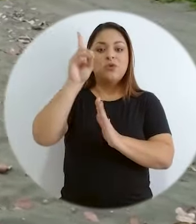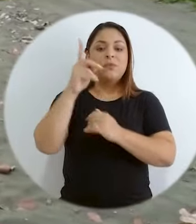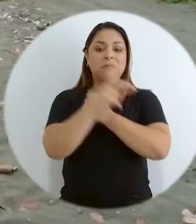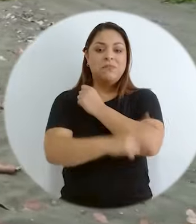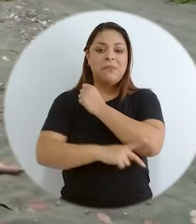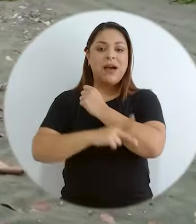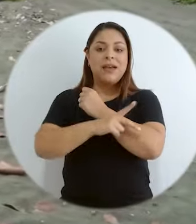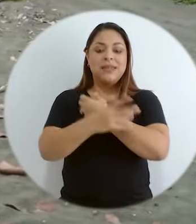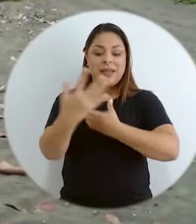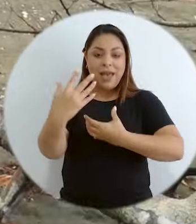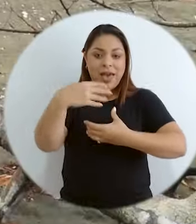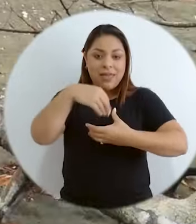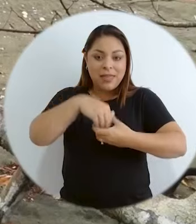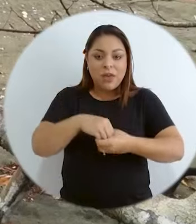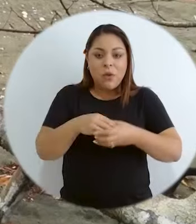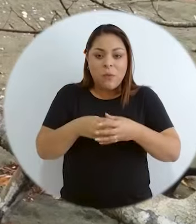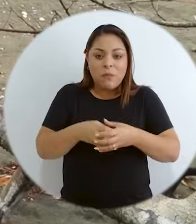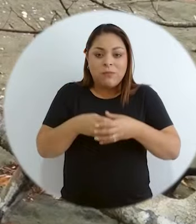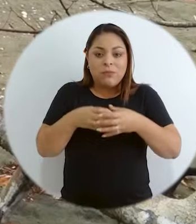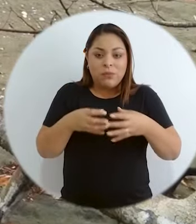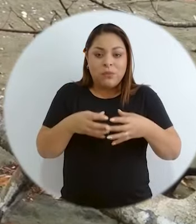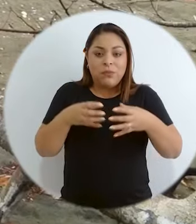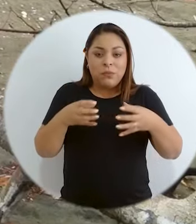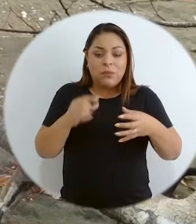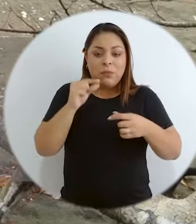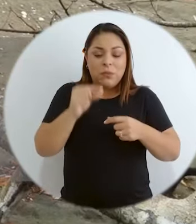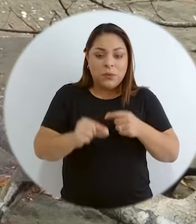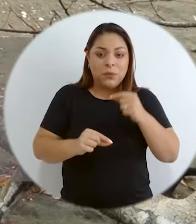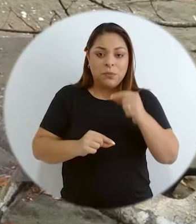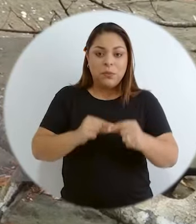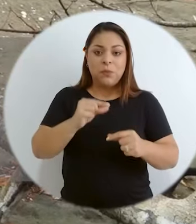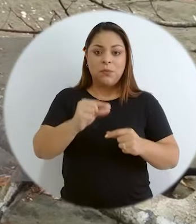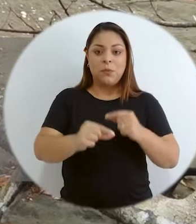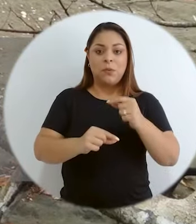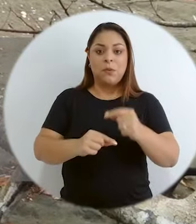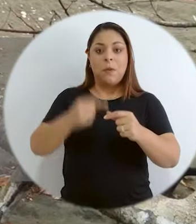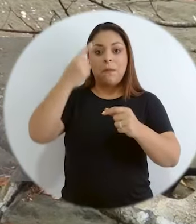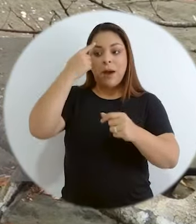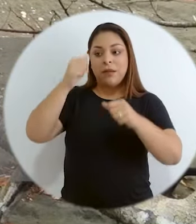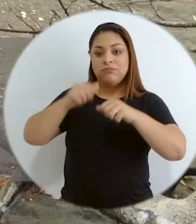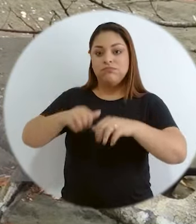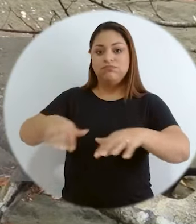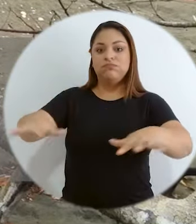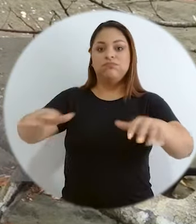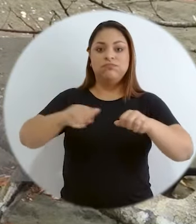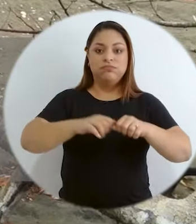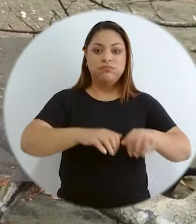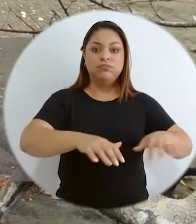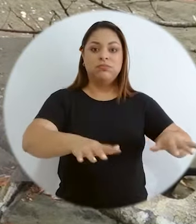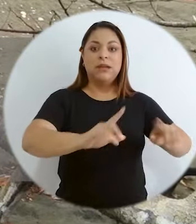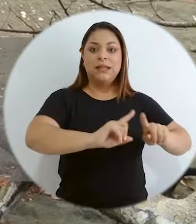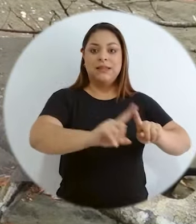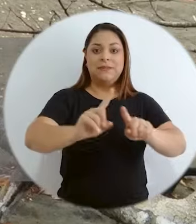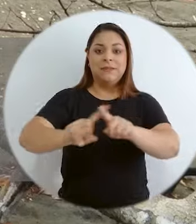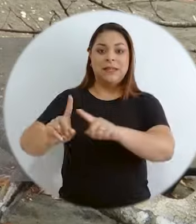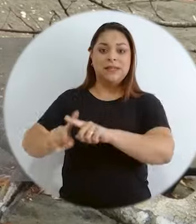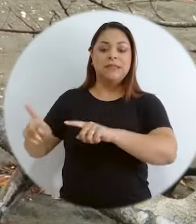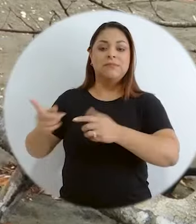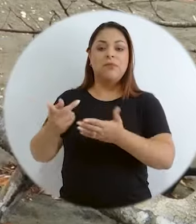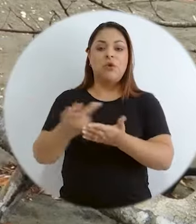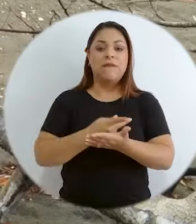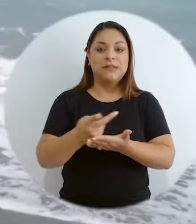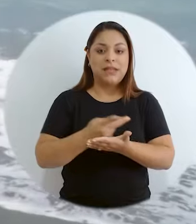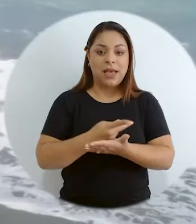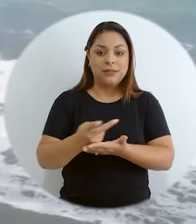poco a poco de manera gradual hacia el resto de las provincias interiores, interiores, desde San